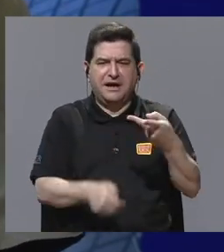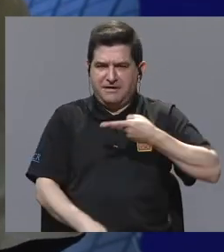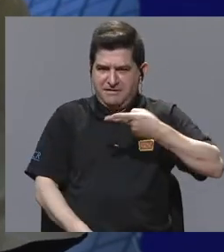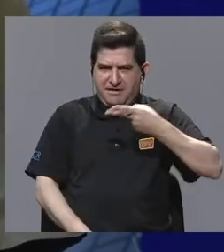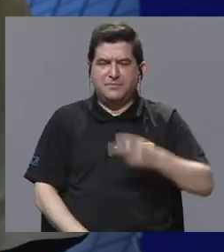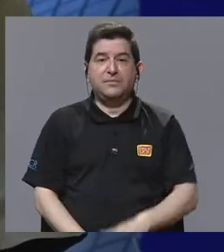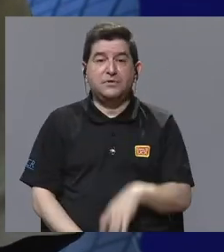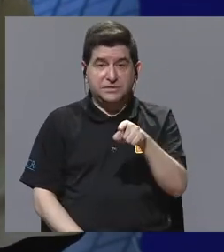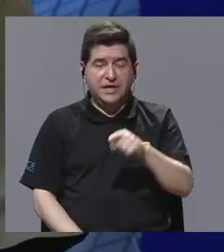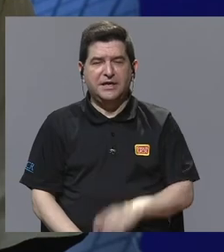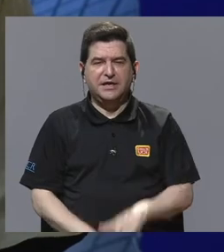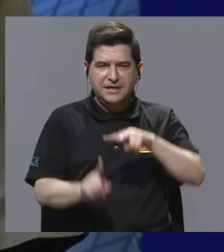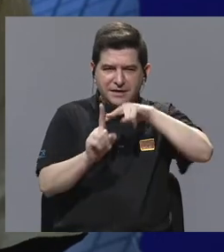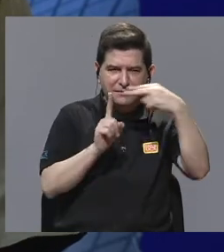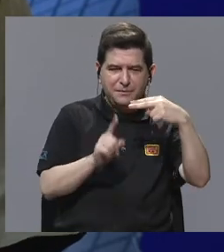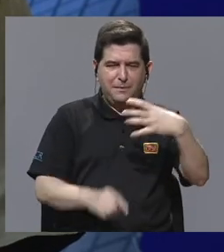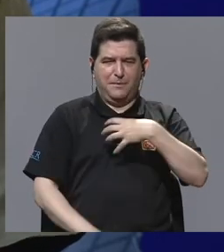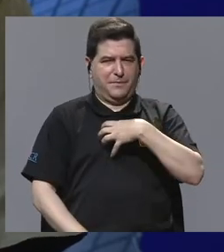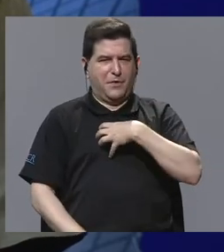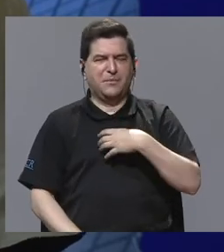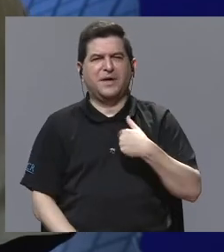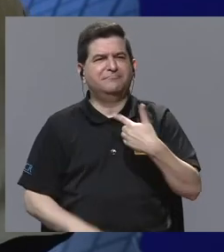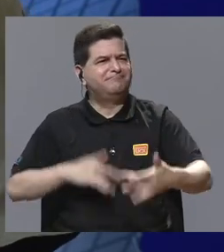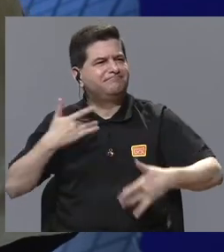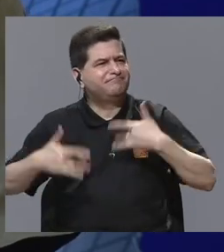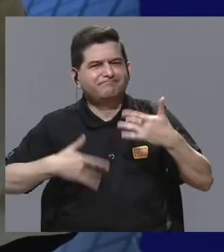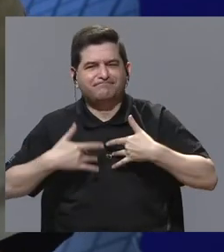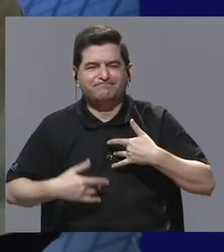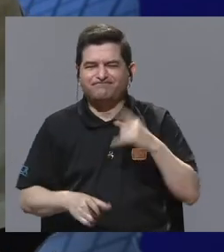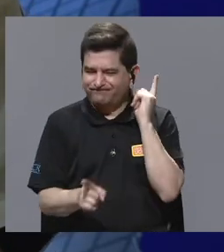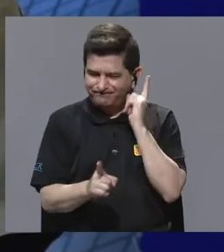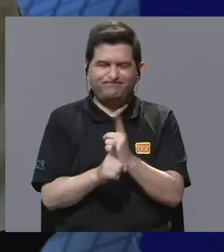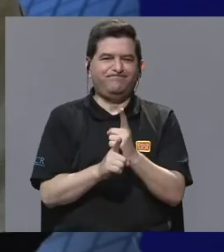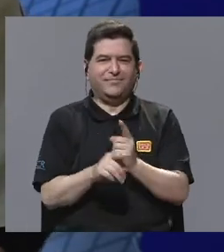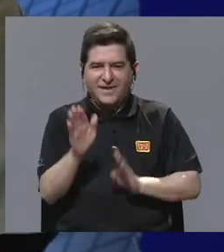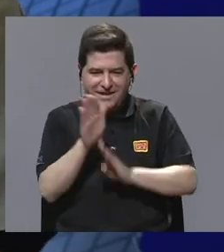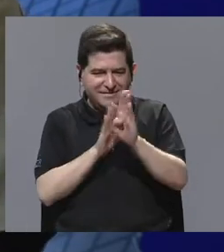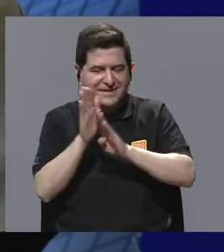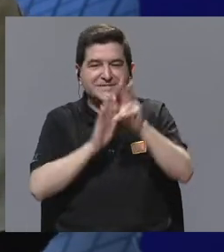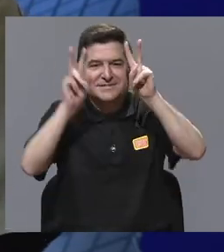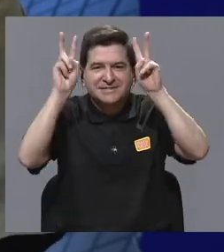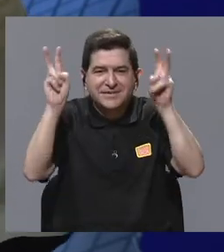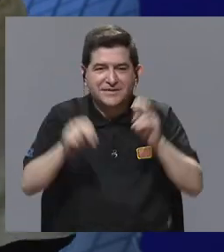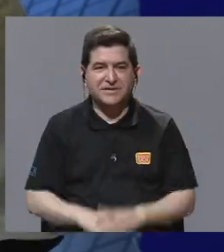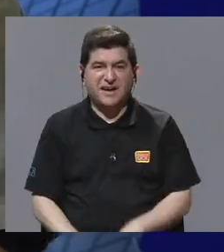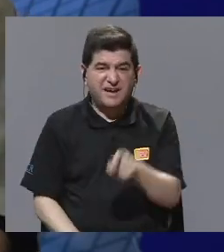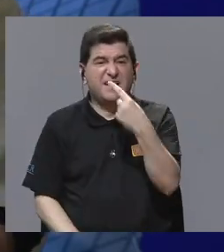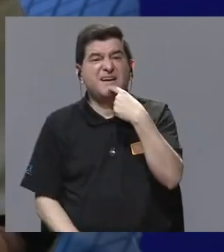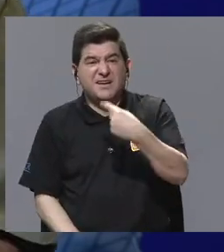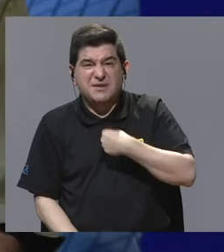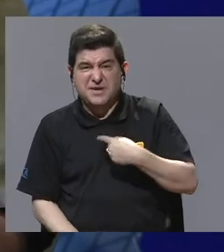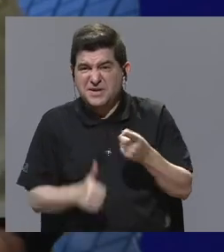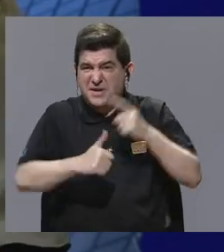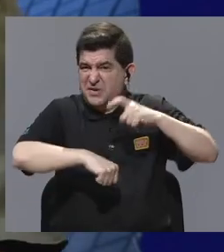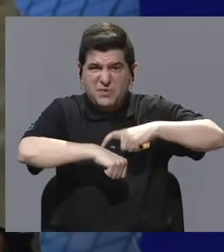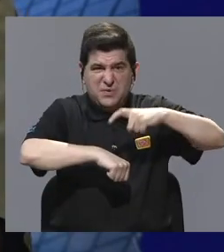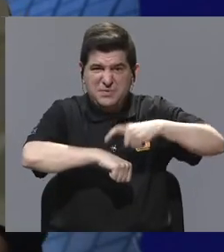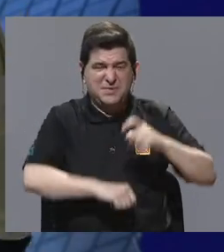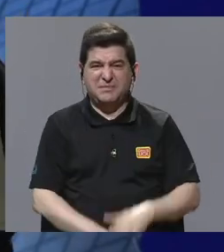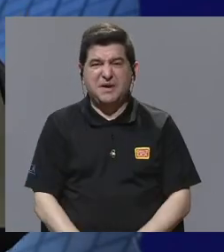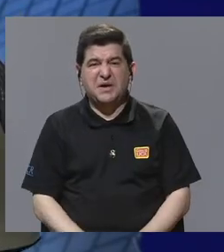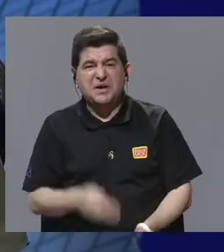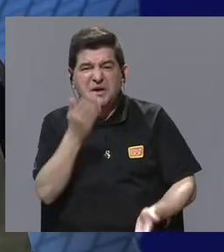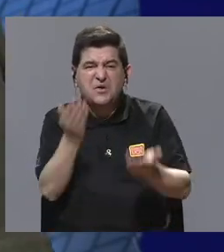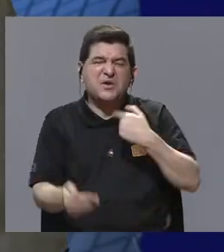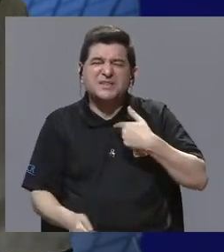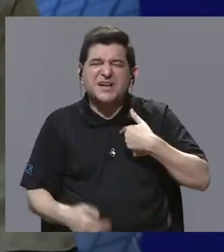muy propia, muy única y yo sentía que era ideal para desarrollar los temas, por más de que ella me dijera originalmente como, bueno, tal vez estoy un poco